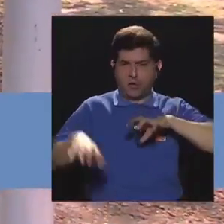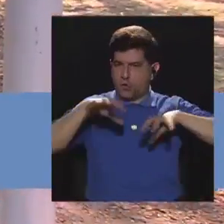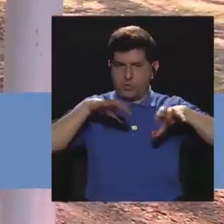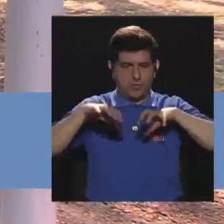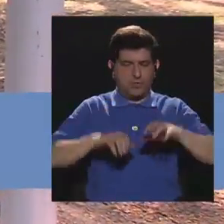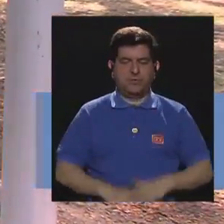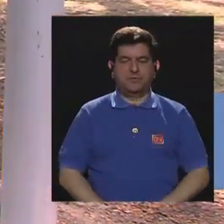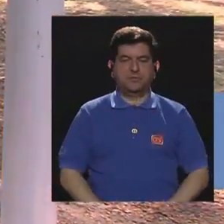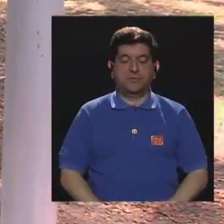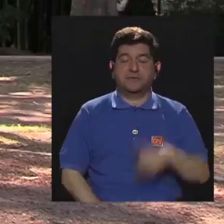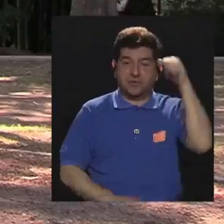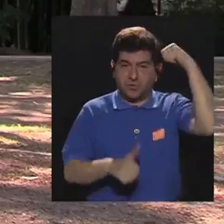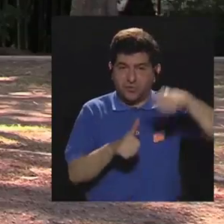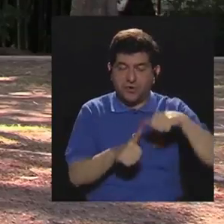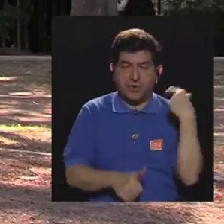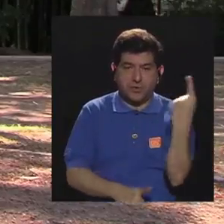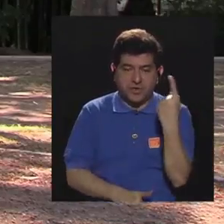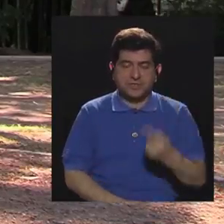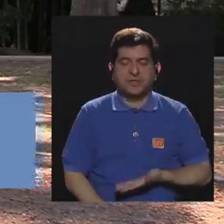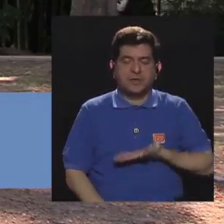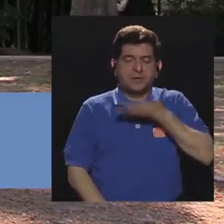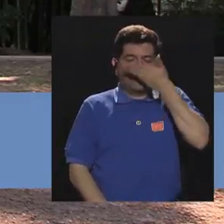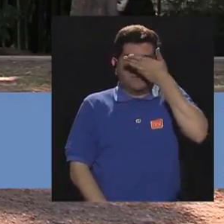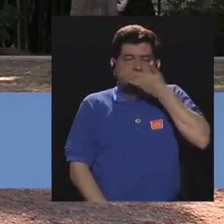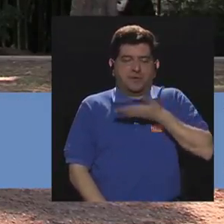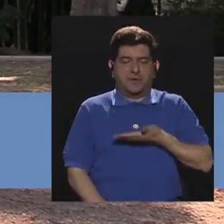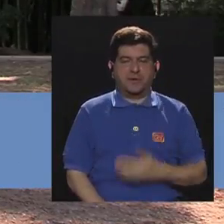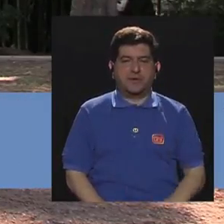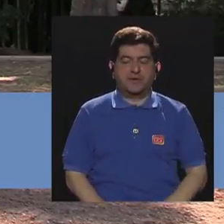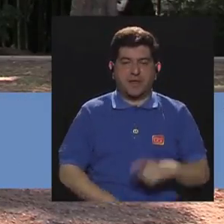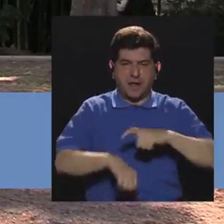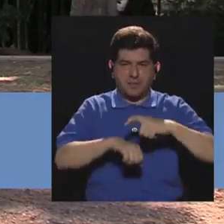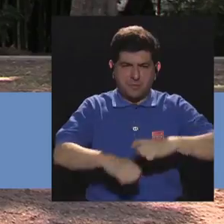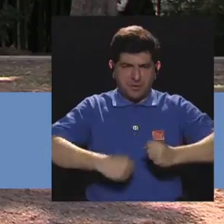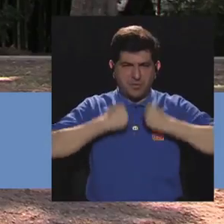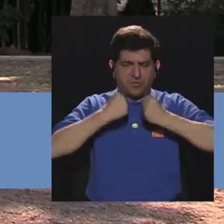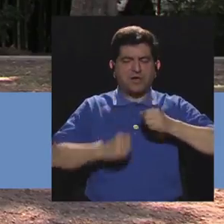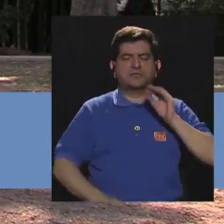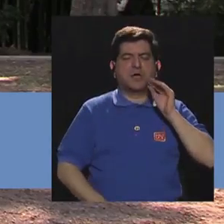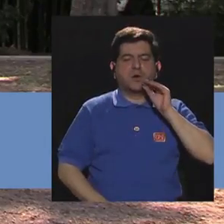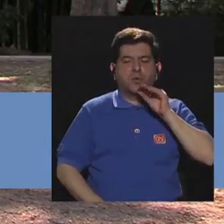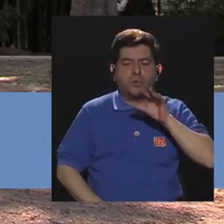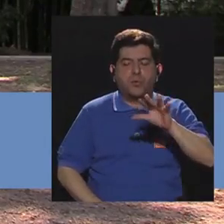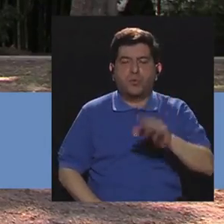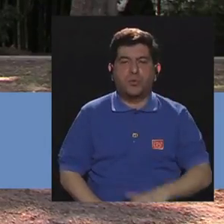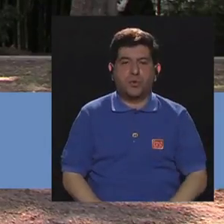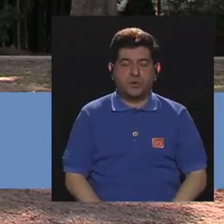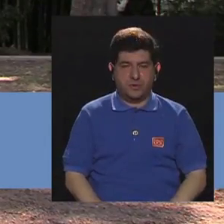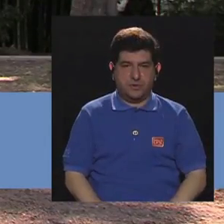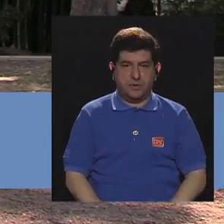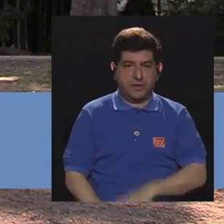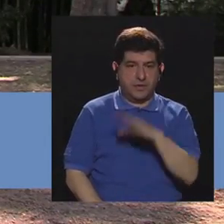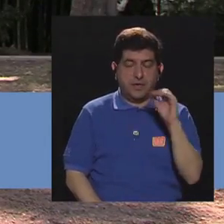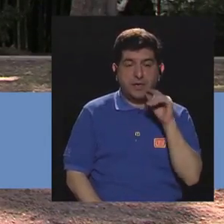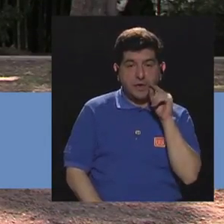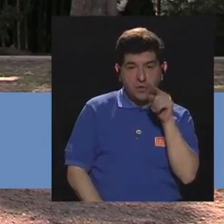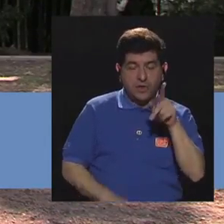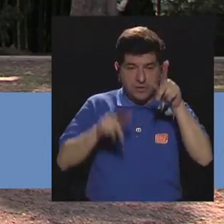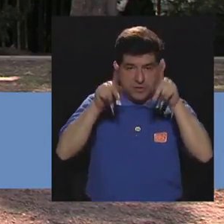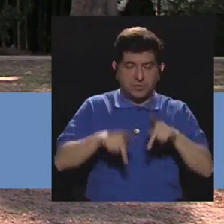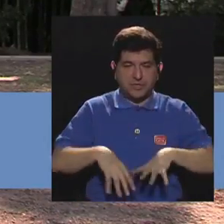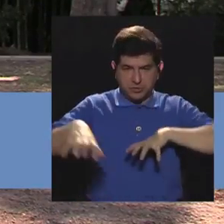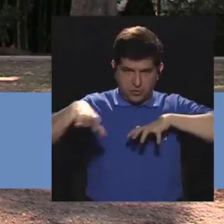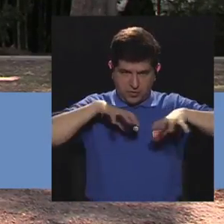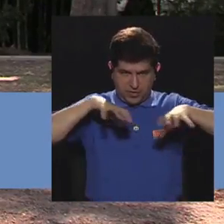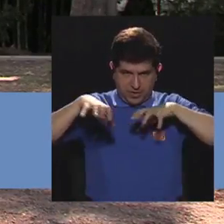ejercicio. Recuerden que siempre con la respiración, cuando hacen el esfuerzo, botan el aire y cuando van a hacer